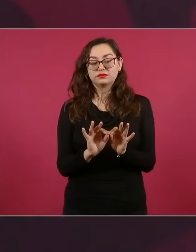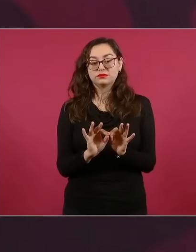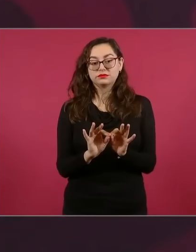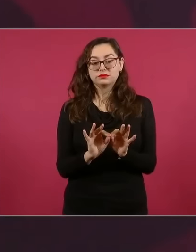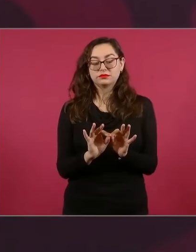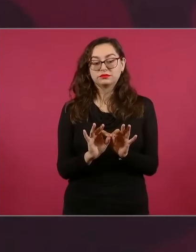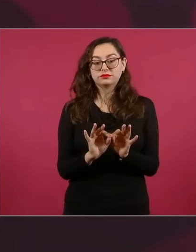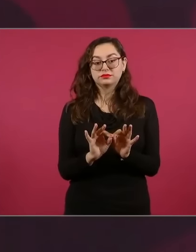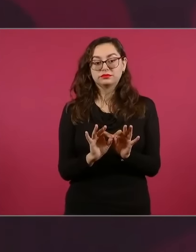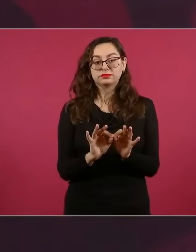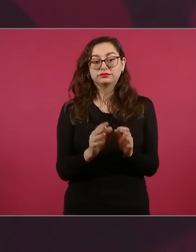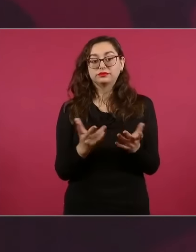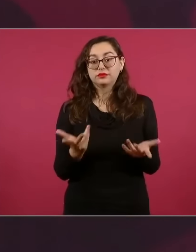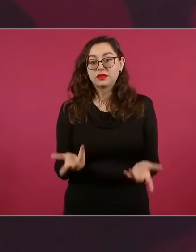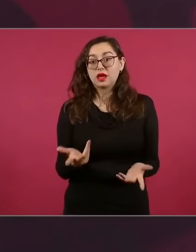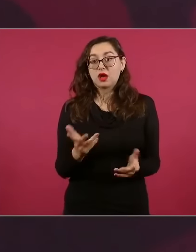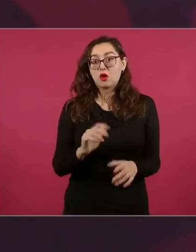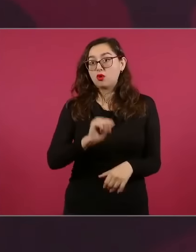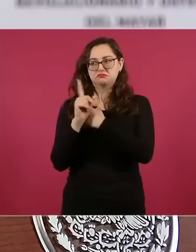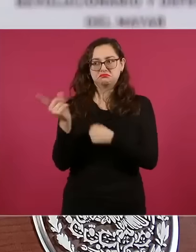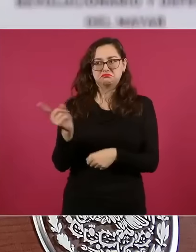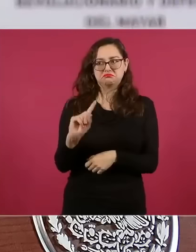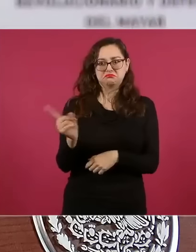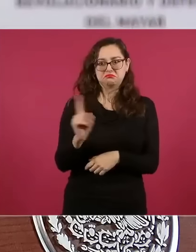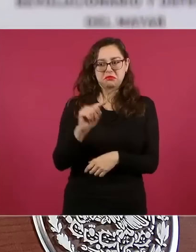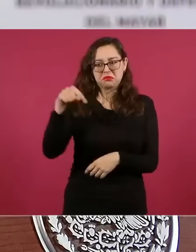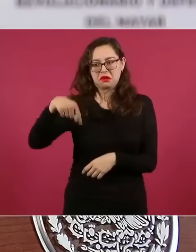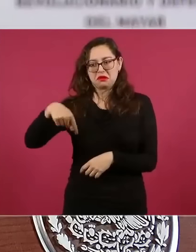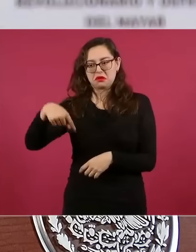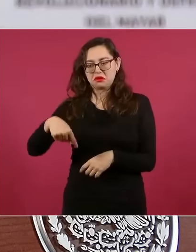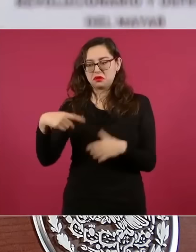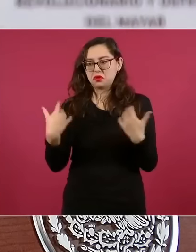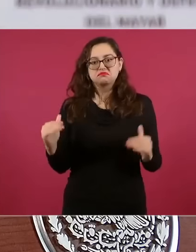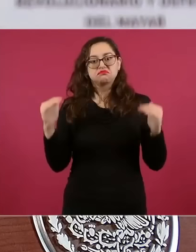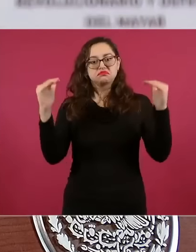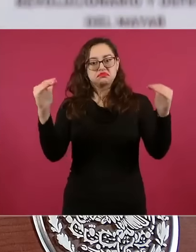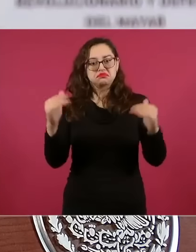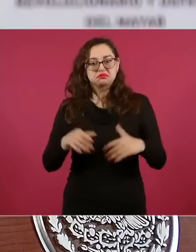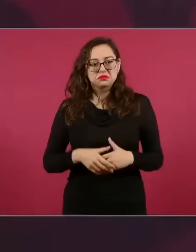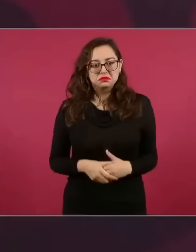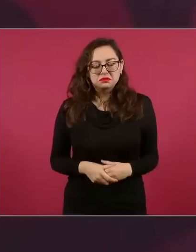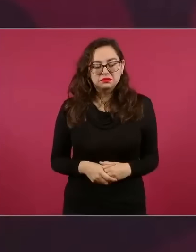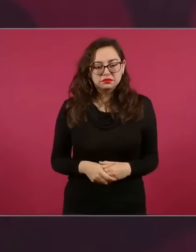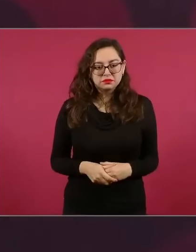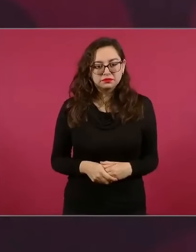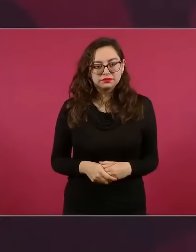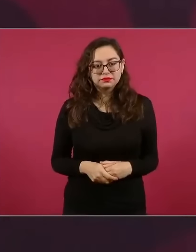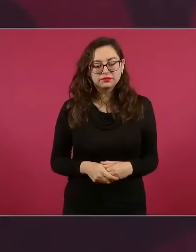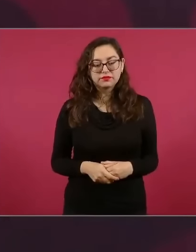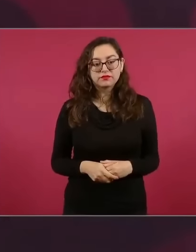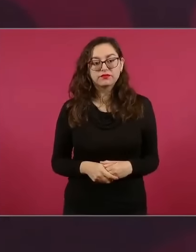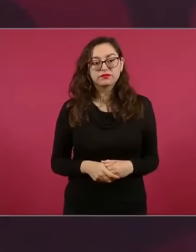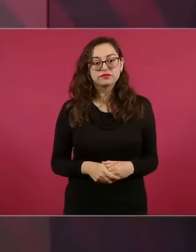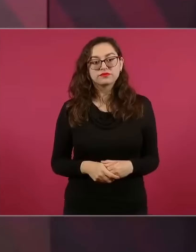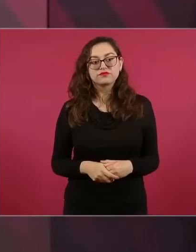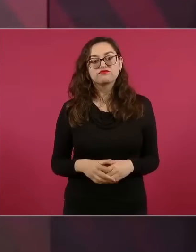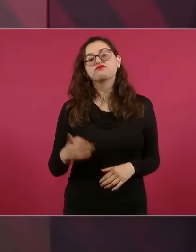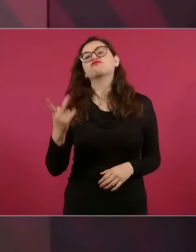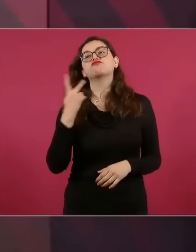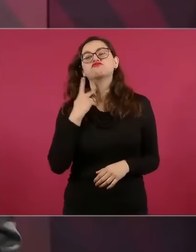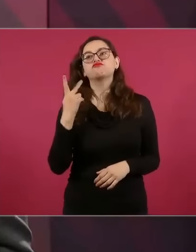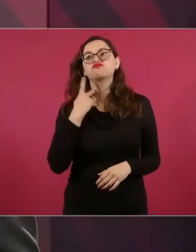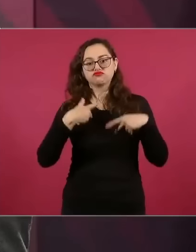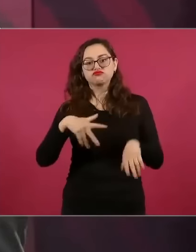en todos los países del mundo México está a la vanguardia en cuanto a la politización